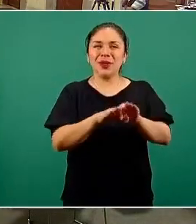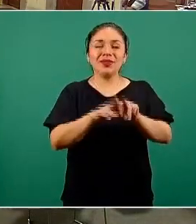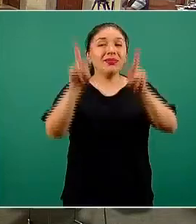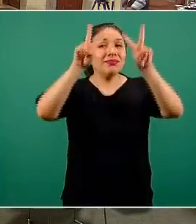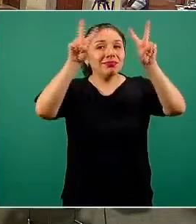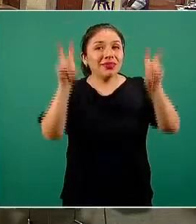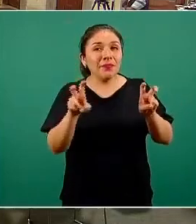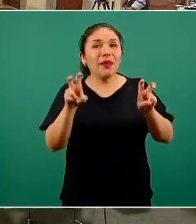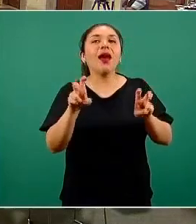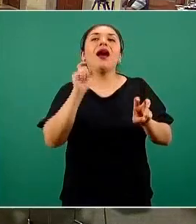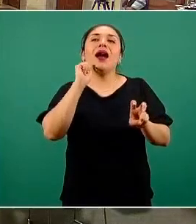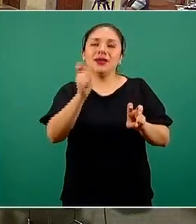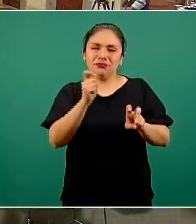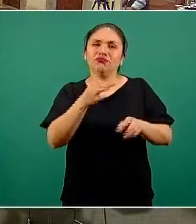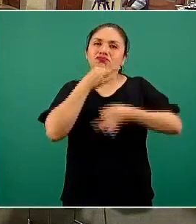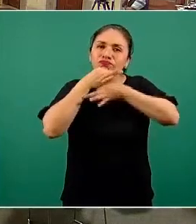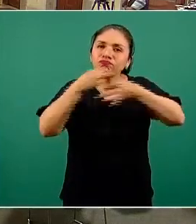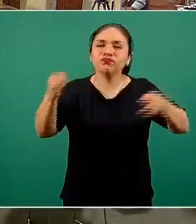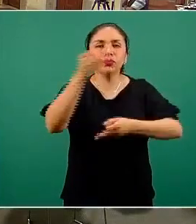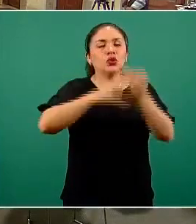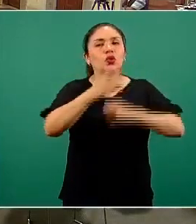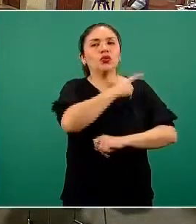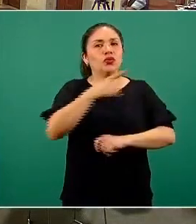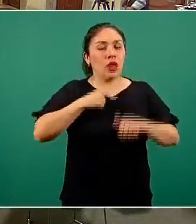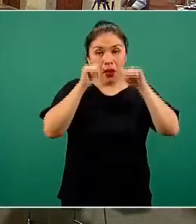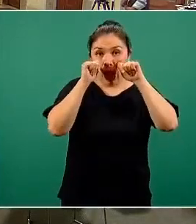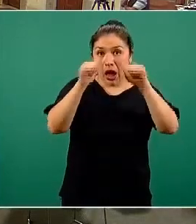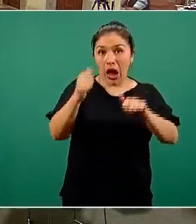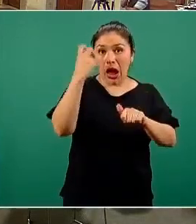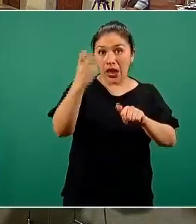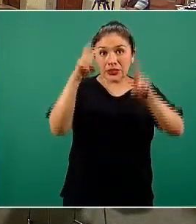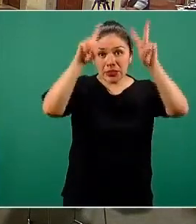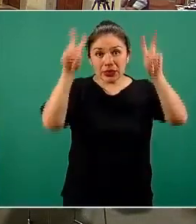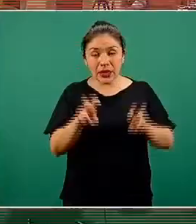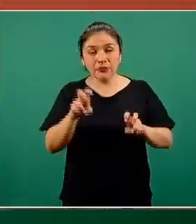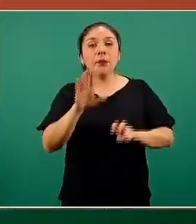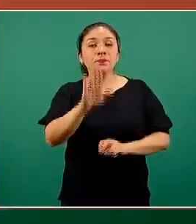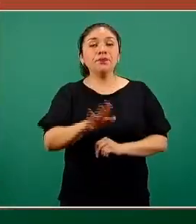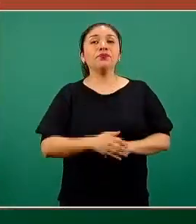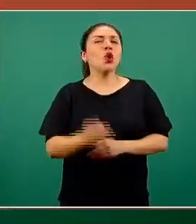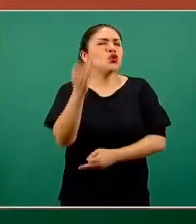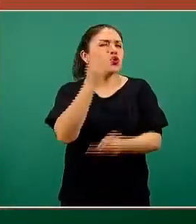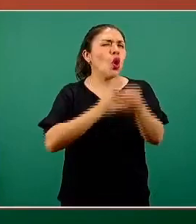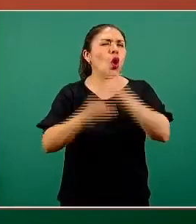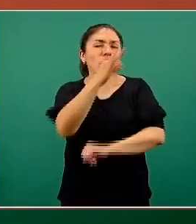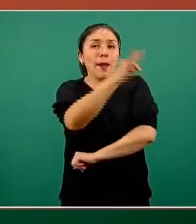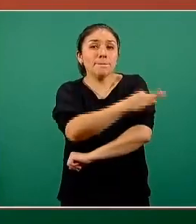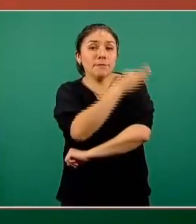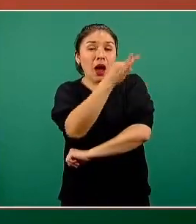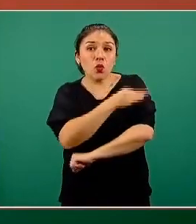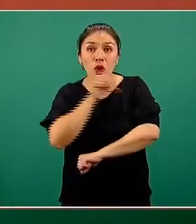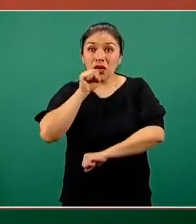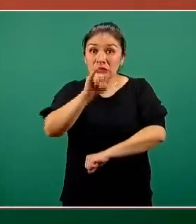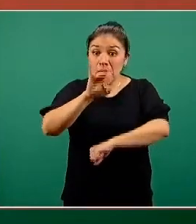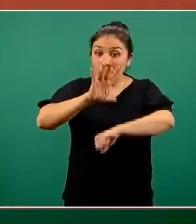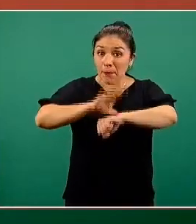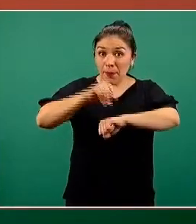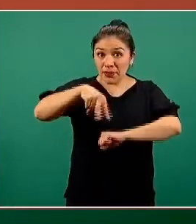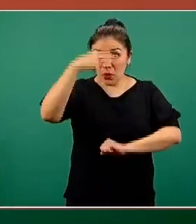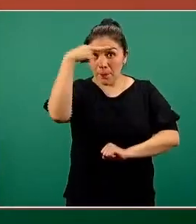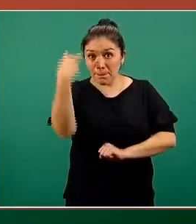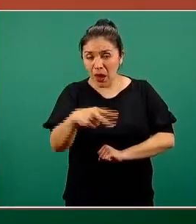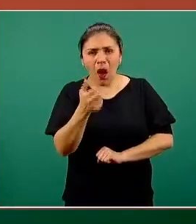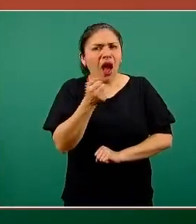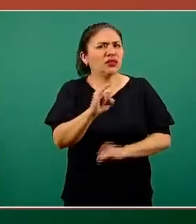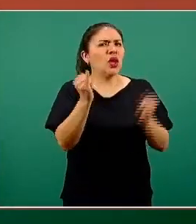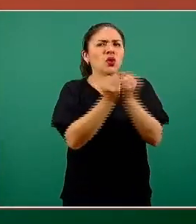asunto de interés público y que todo el mundo le dé seguimiento a este tema. Toda vacuna que se autorice en México, y esto